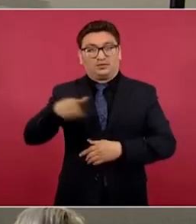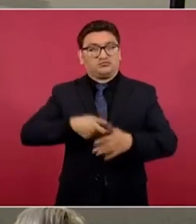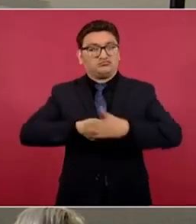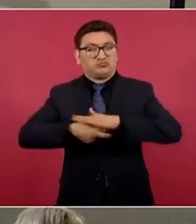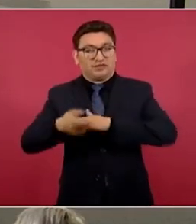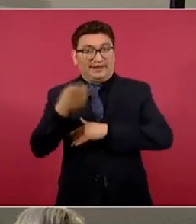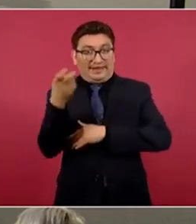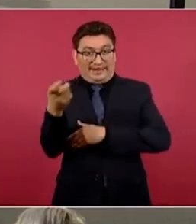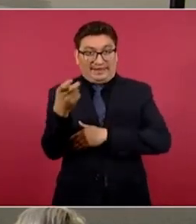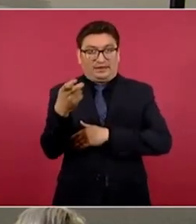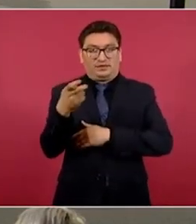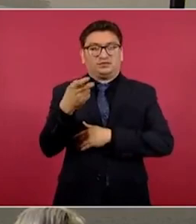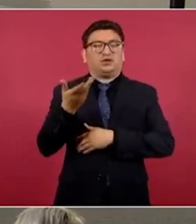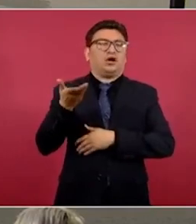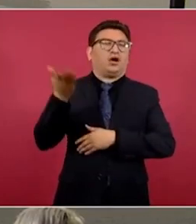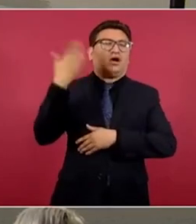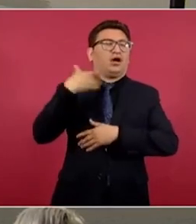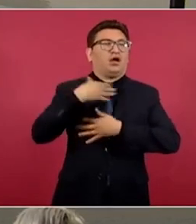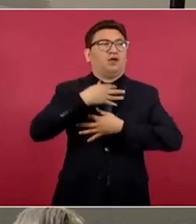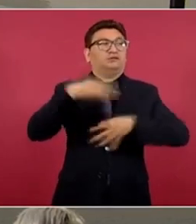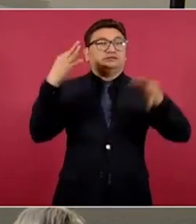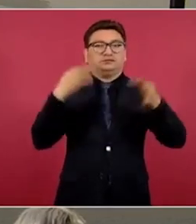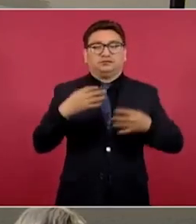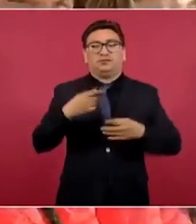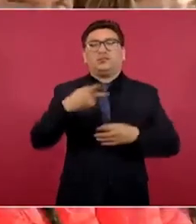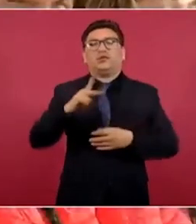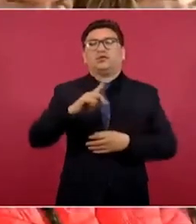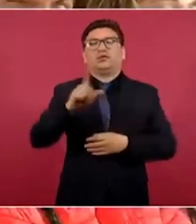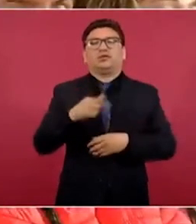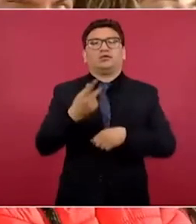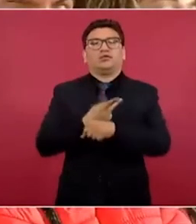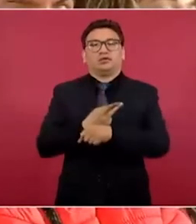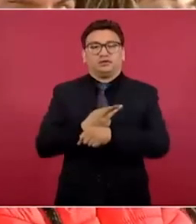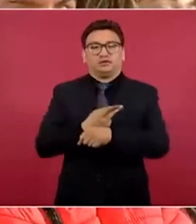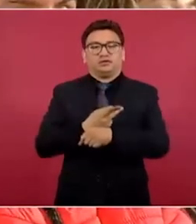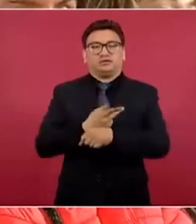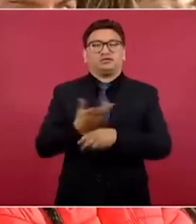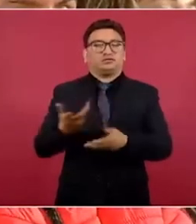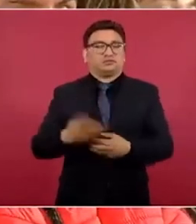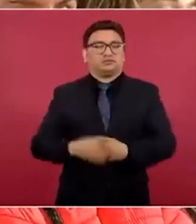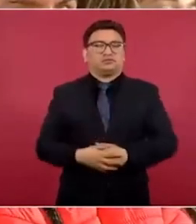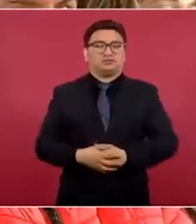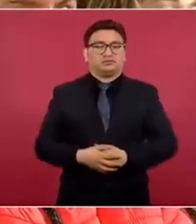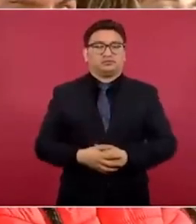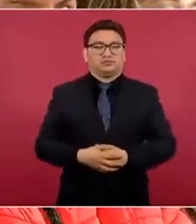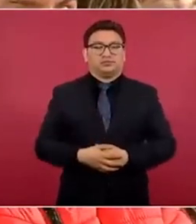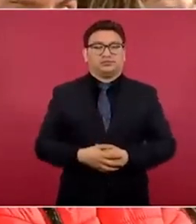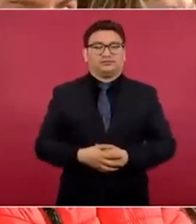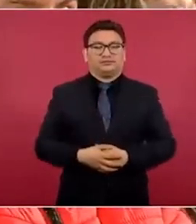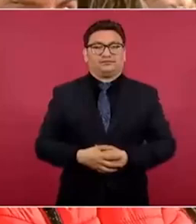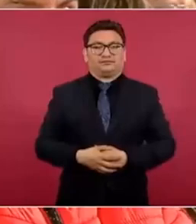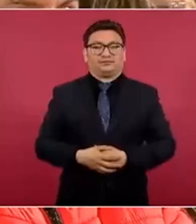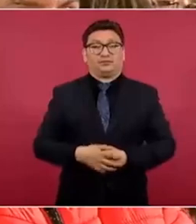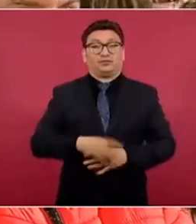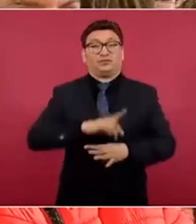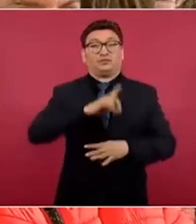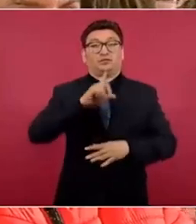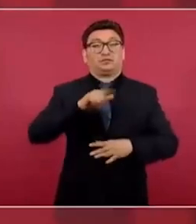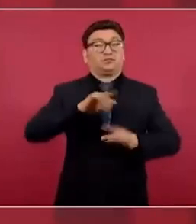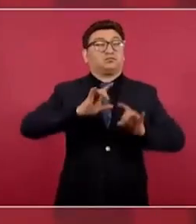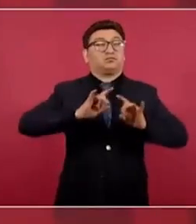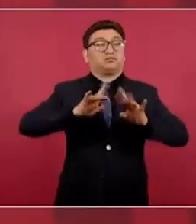pues fue todo un escándalo, nada más que se cayó, silencio.